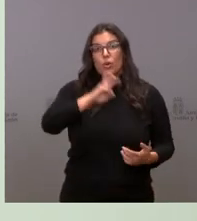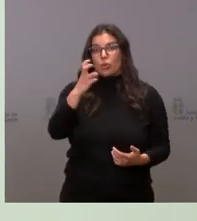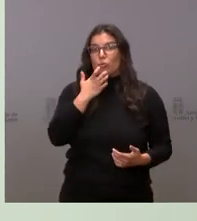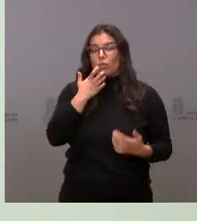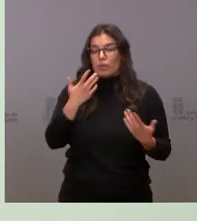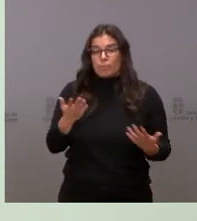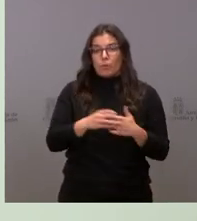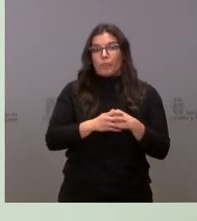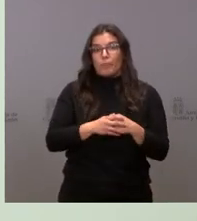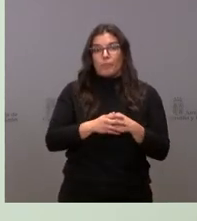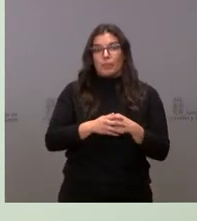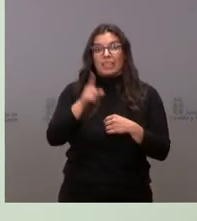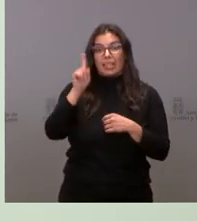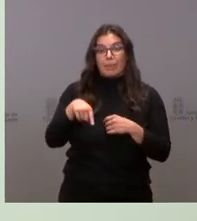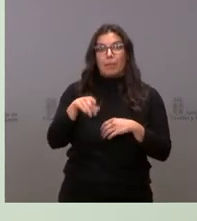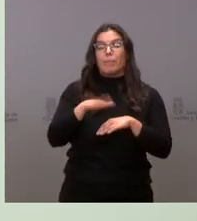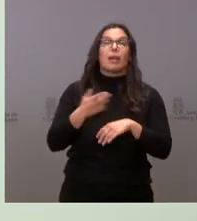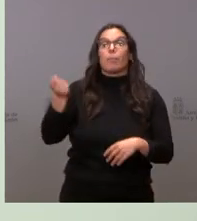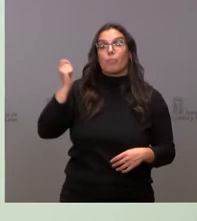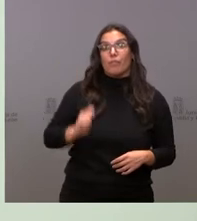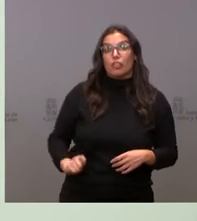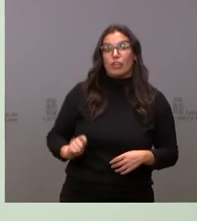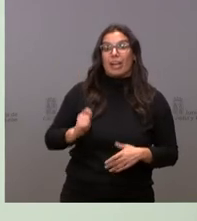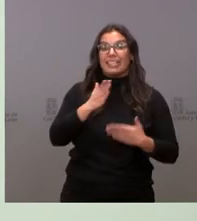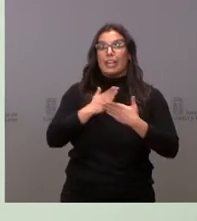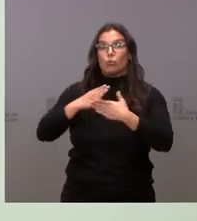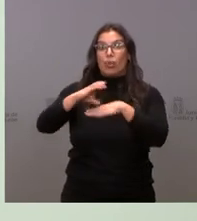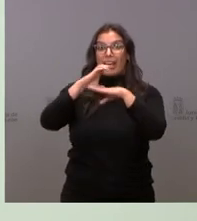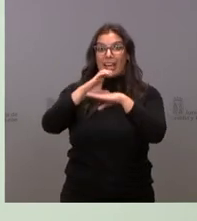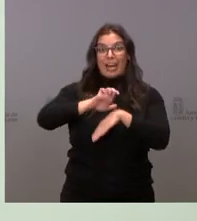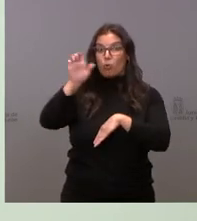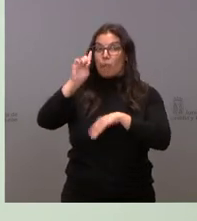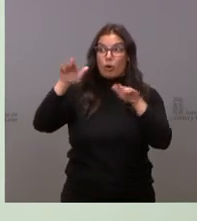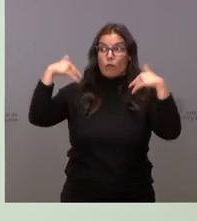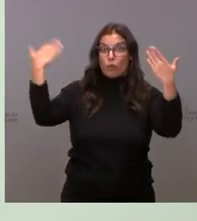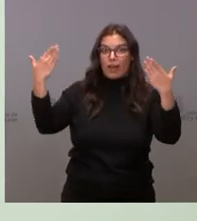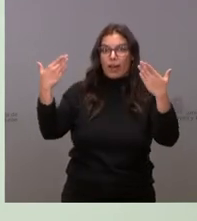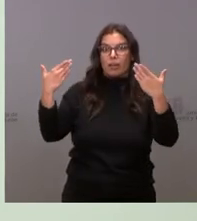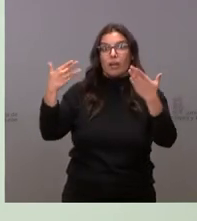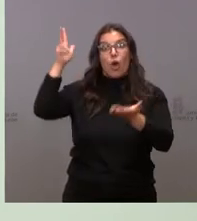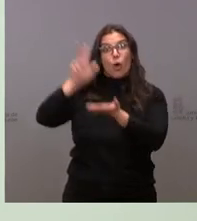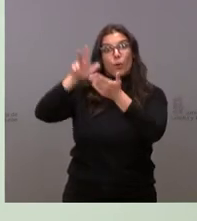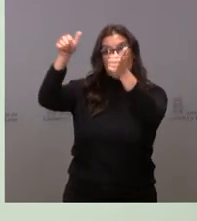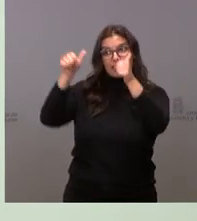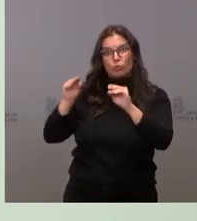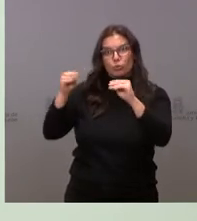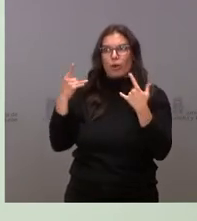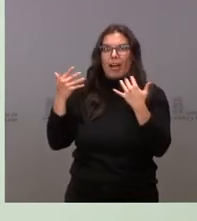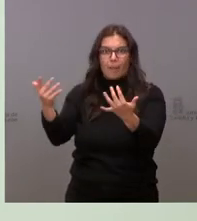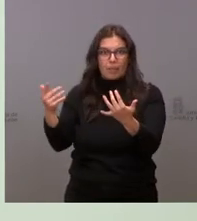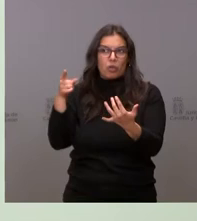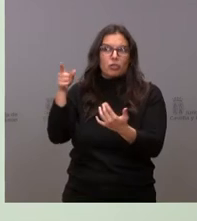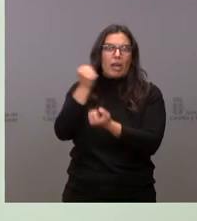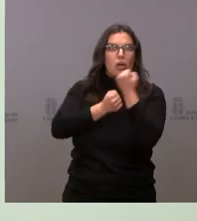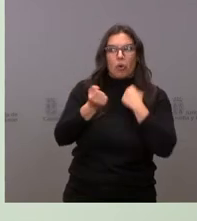mayor rapidez en la acreditación de los profesionales extracomunitarios que eso ni es un tema económico ni es un tema a lo mejor tan complejo como una